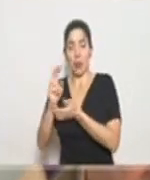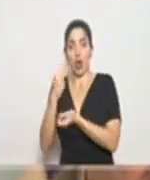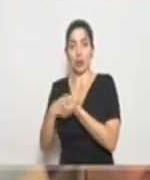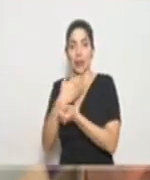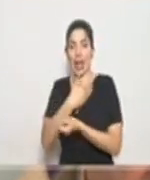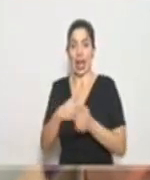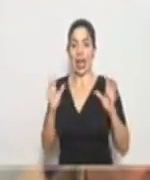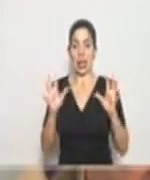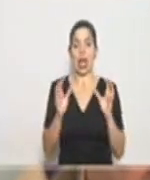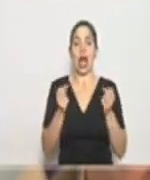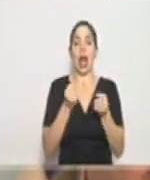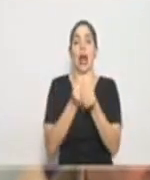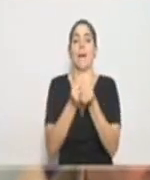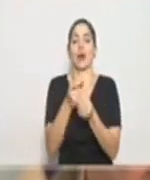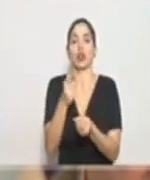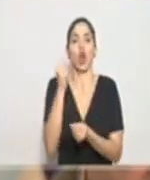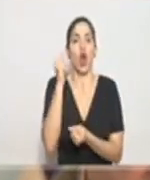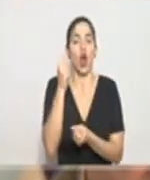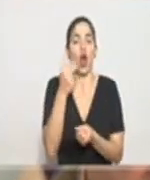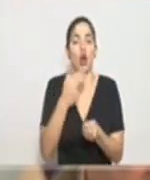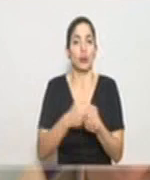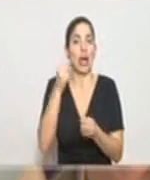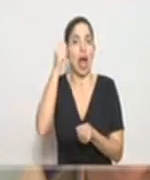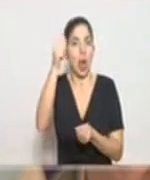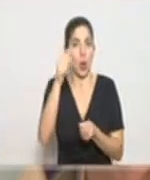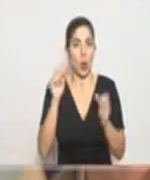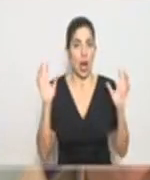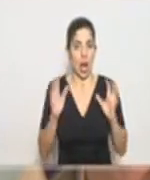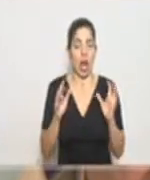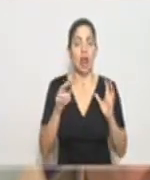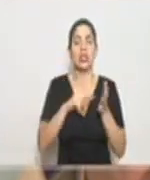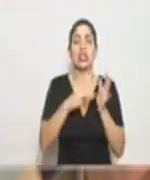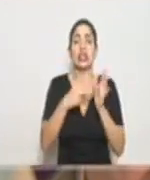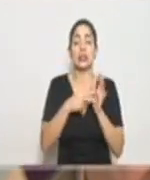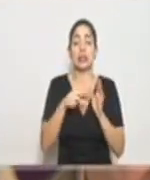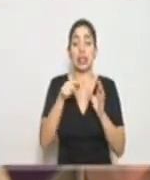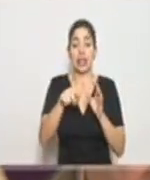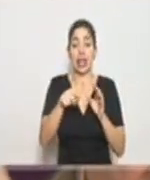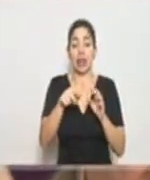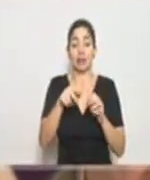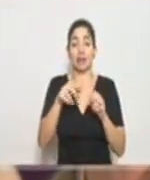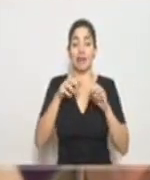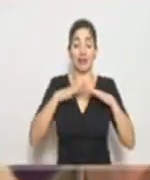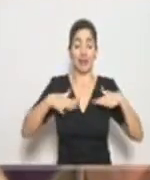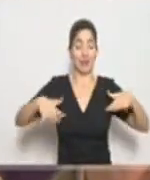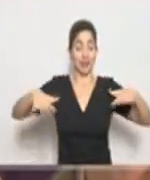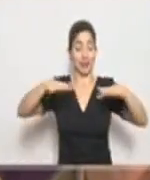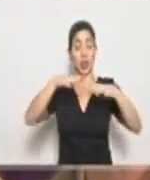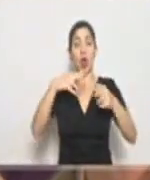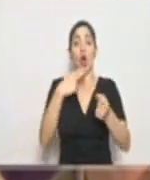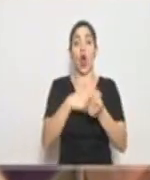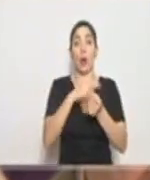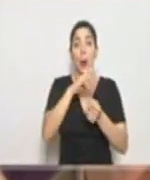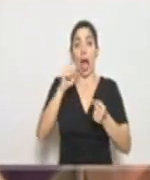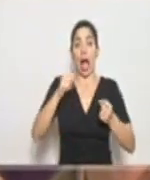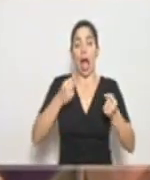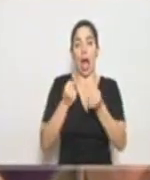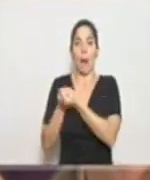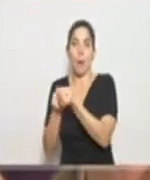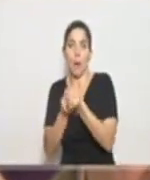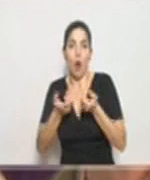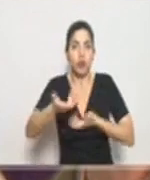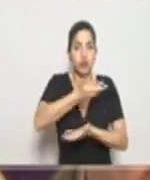hospital de Heredia entonces lo que se busca es que todas las redes de hospitales de la Caja se apoyen mutuamente